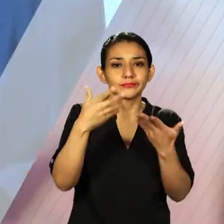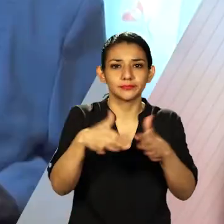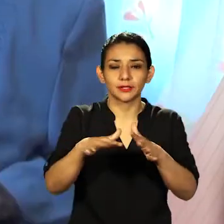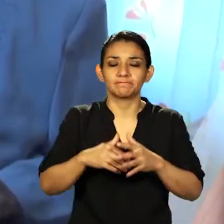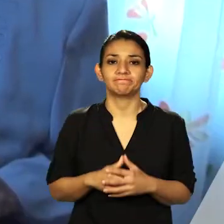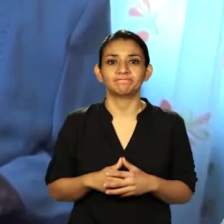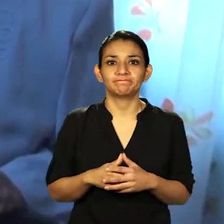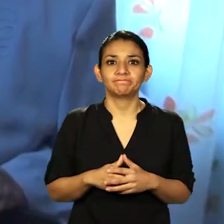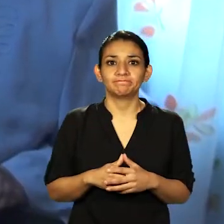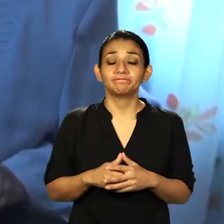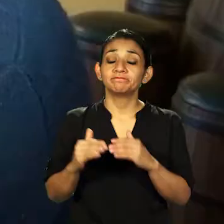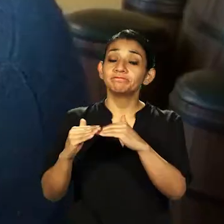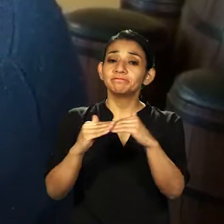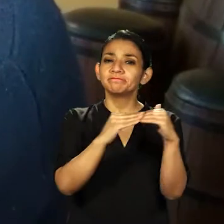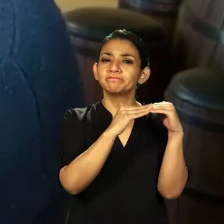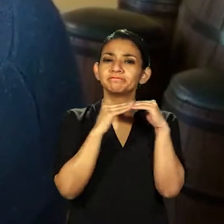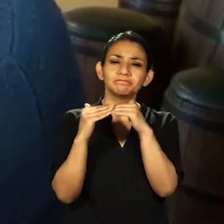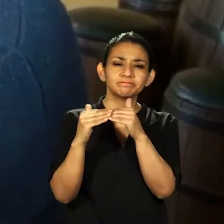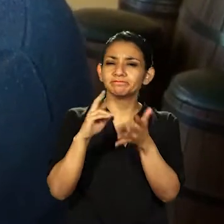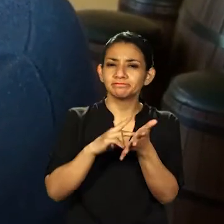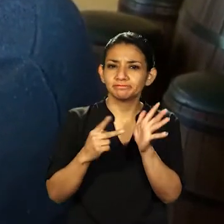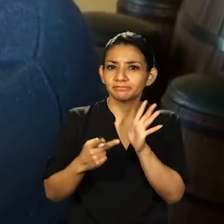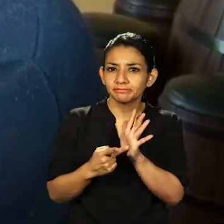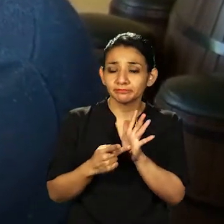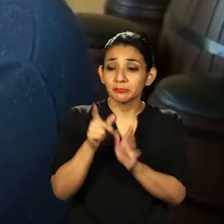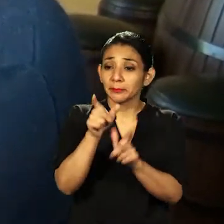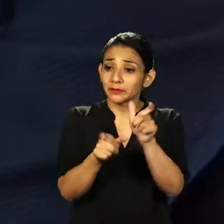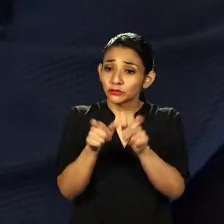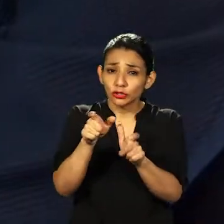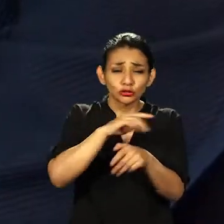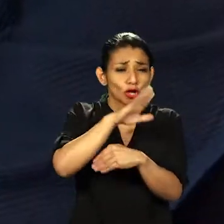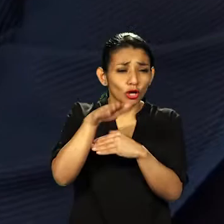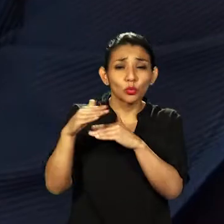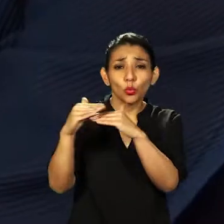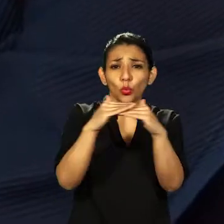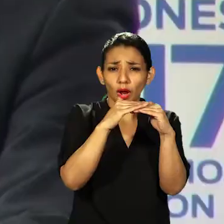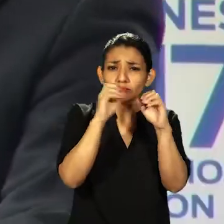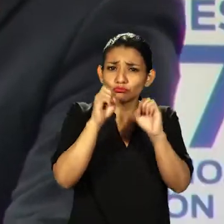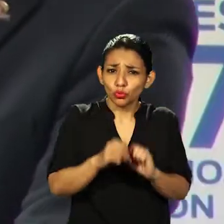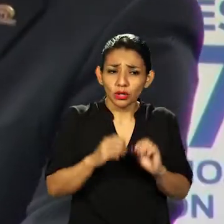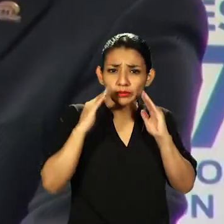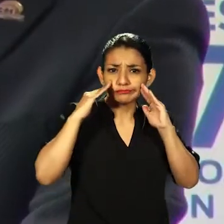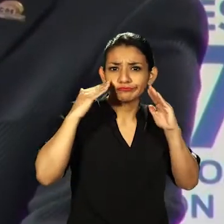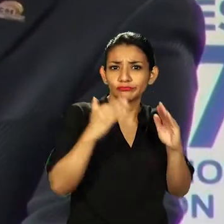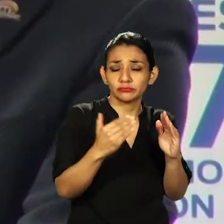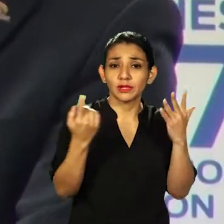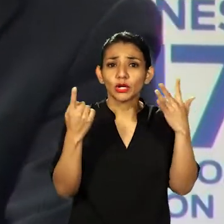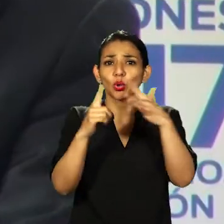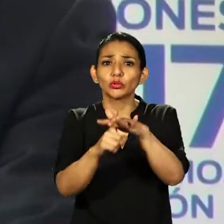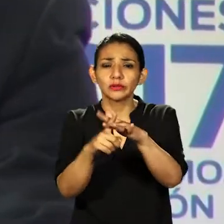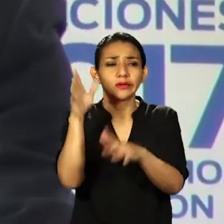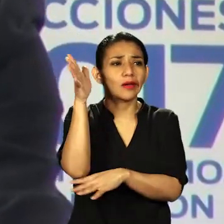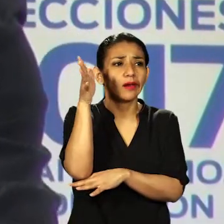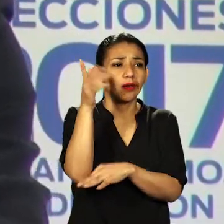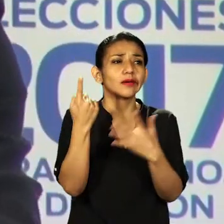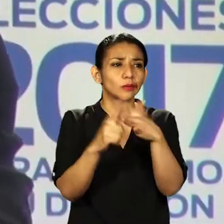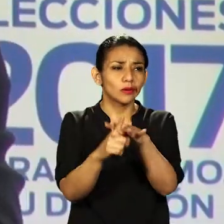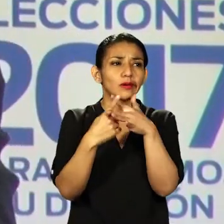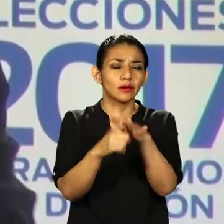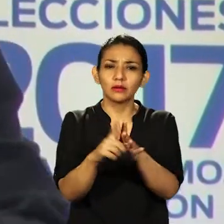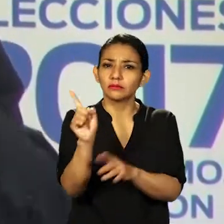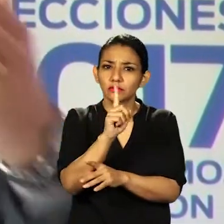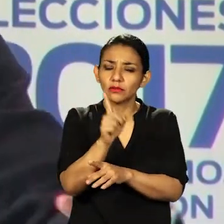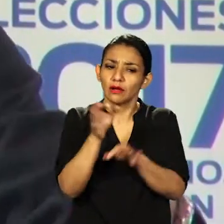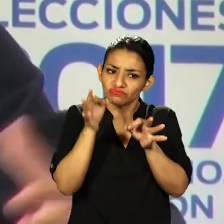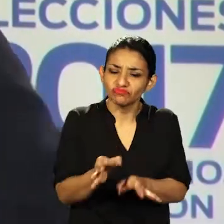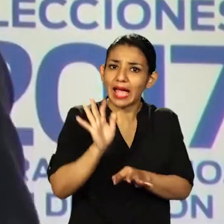democracia siempre habrá la posibilidad de tener las voces de todas y de todos, que la inclusión no quede en el discurso, que la